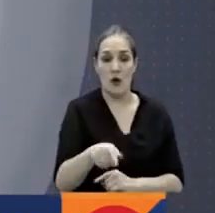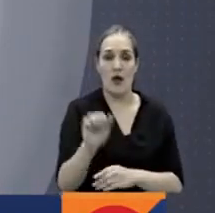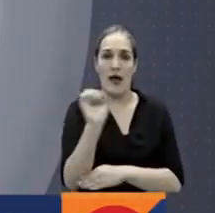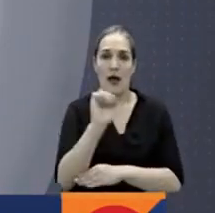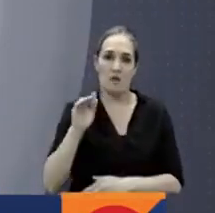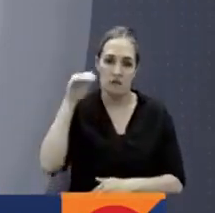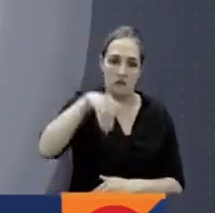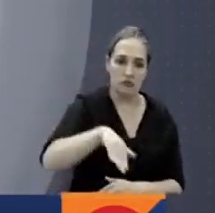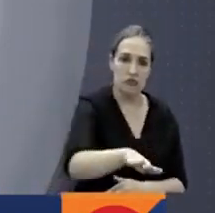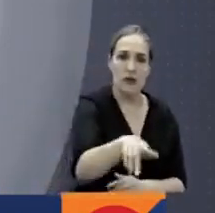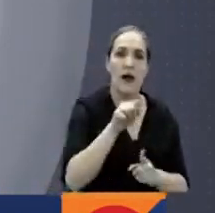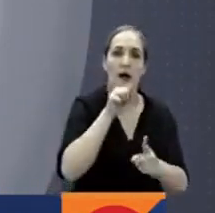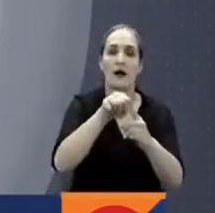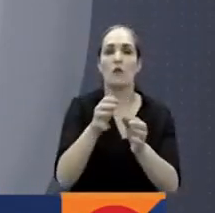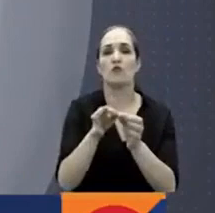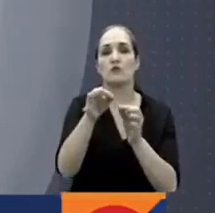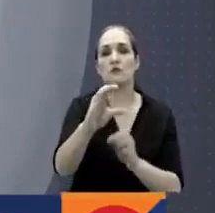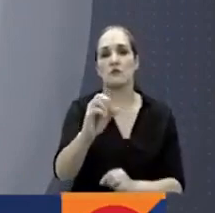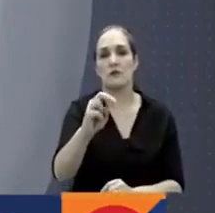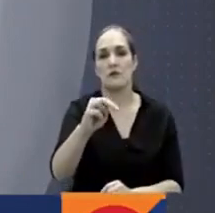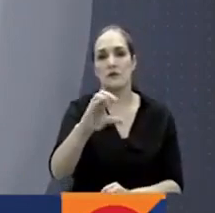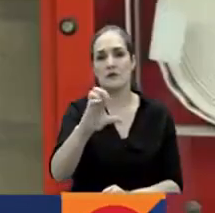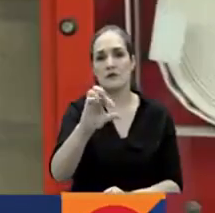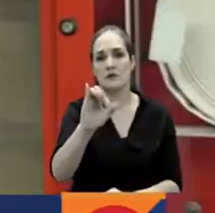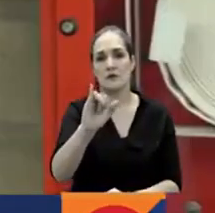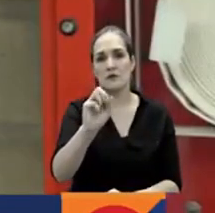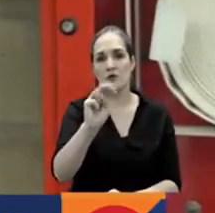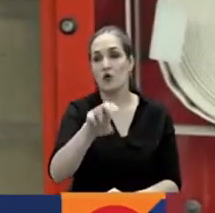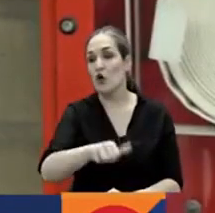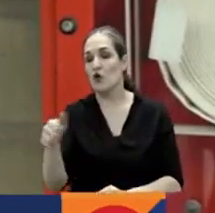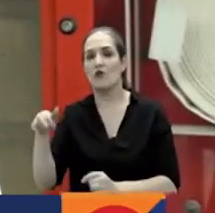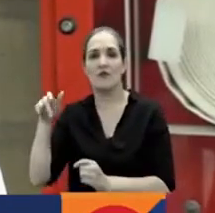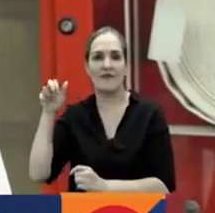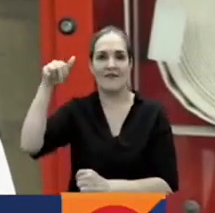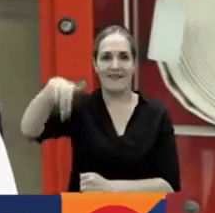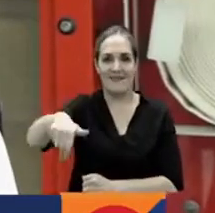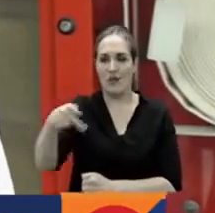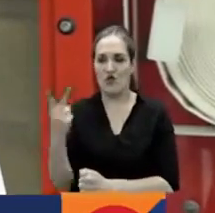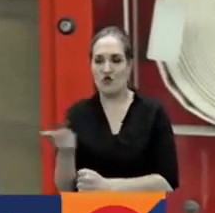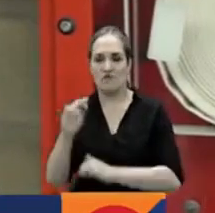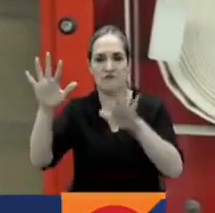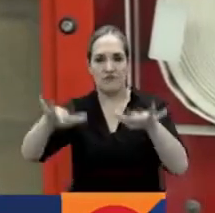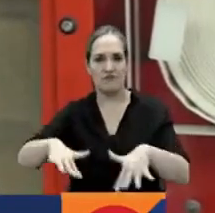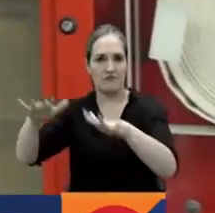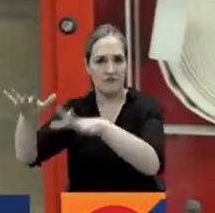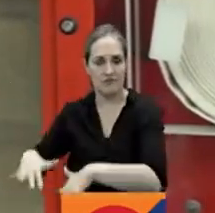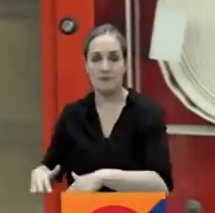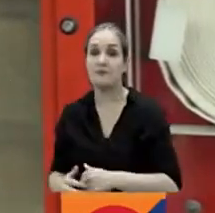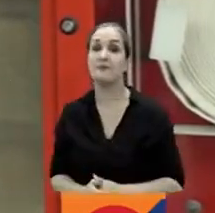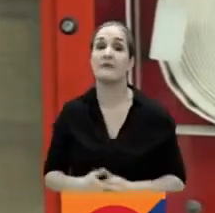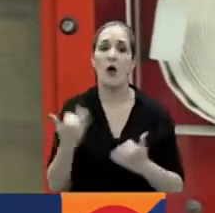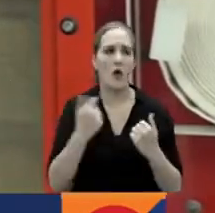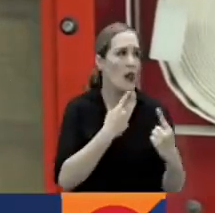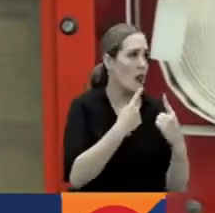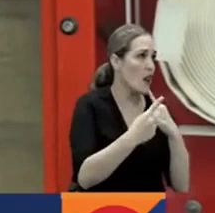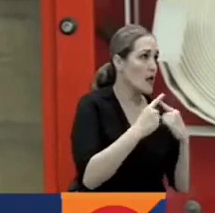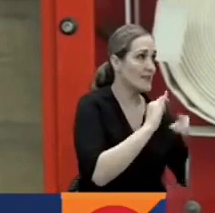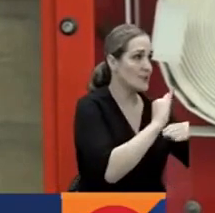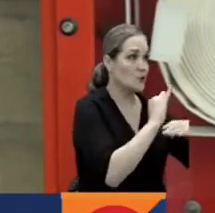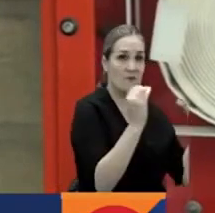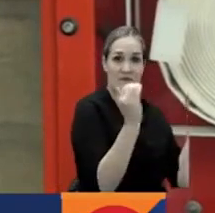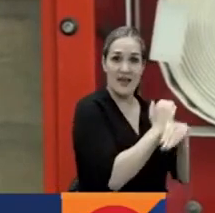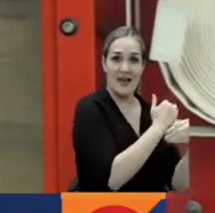hacia el municipio de Concepción y un puente peatonal. Hoy se articuló con INVÍAS la posibilidad de instalar un